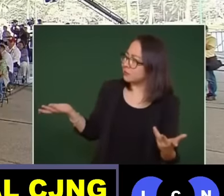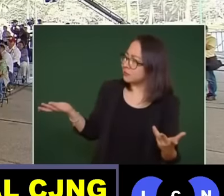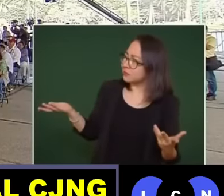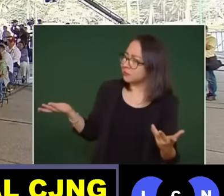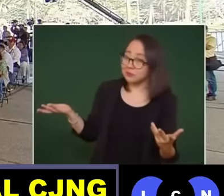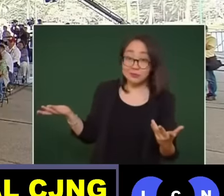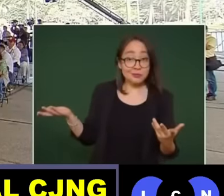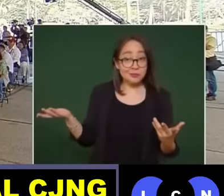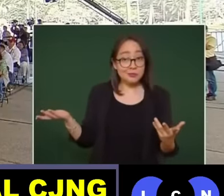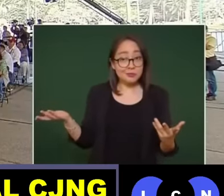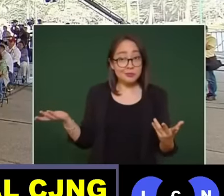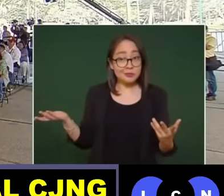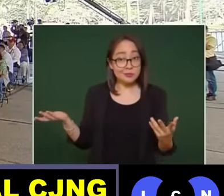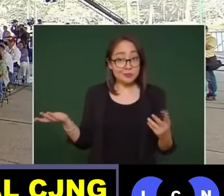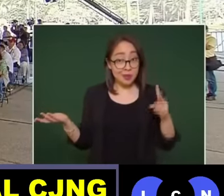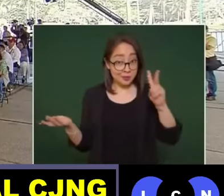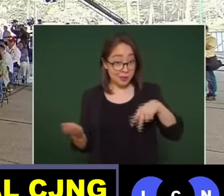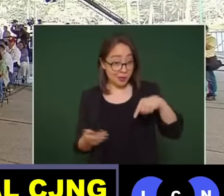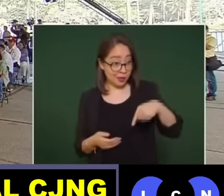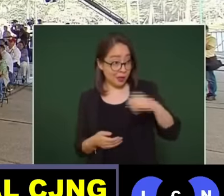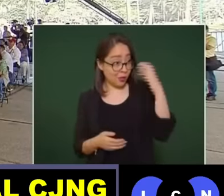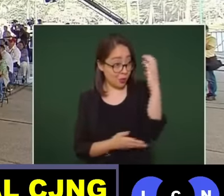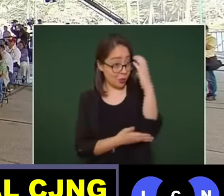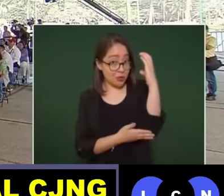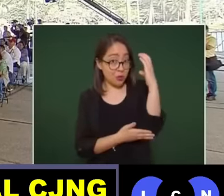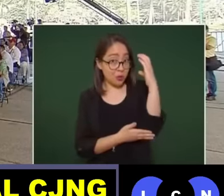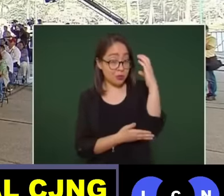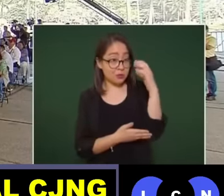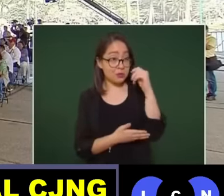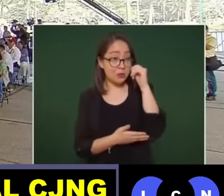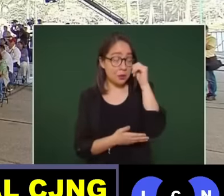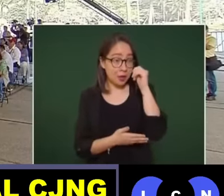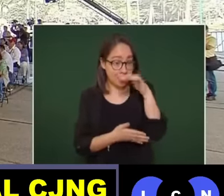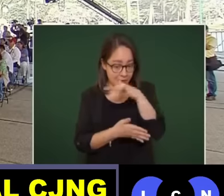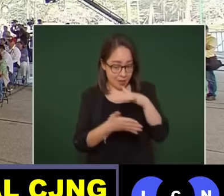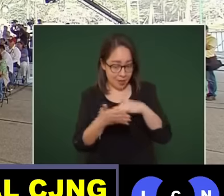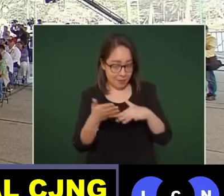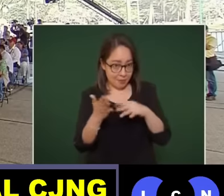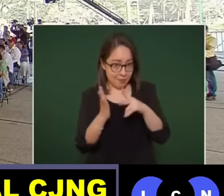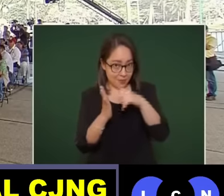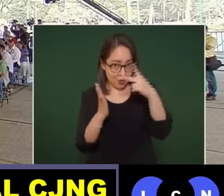tampoco aquí en Cuatro Cuarcos leen los periódicos nacionales